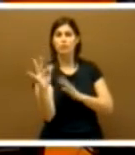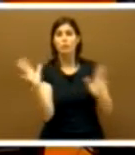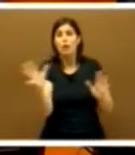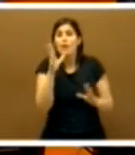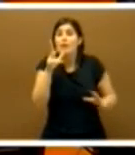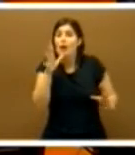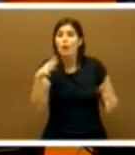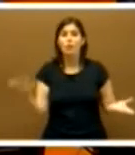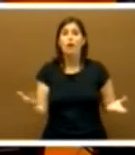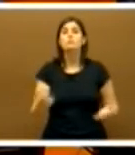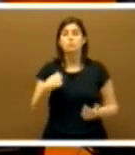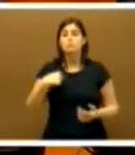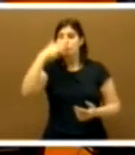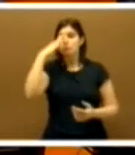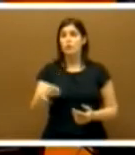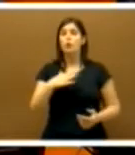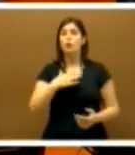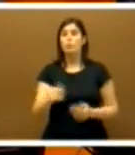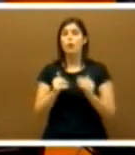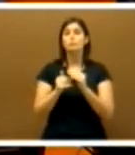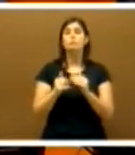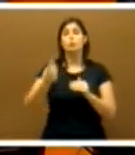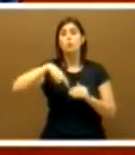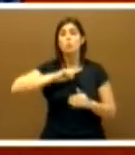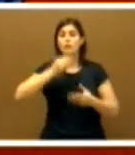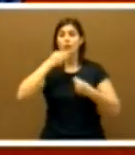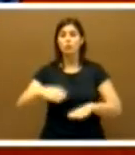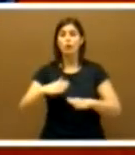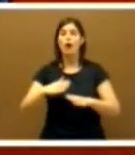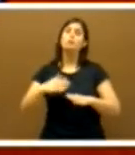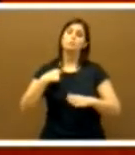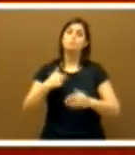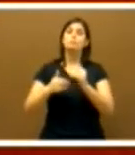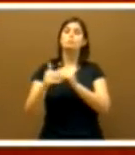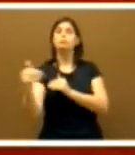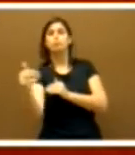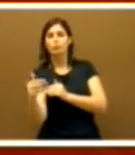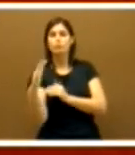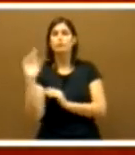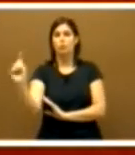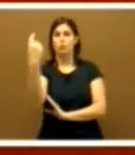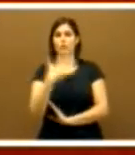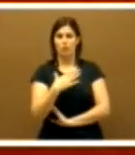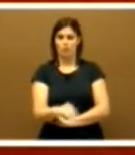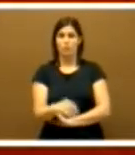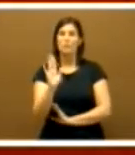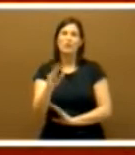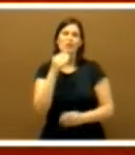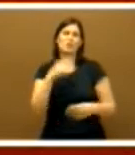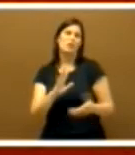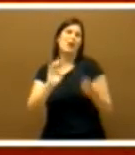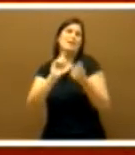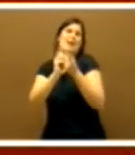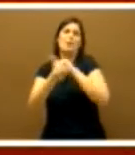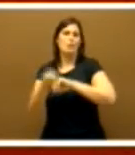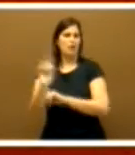desde nuestro punto de vista cambiar el rumbo de nuestra historia. Pero no se trata de cambiar la historia sino de